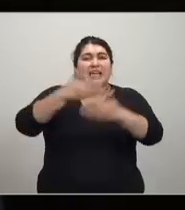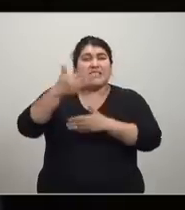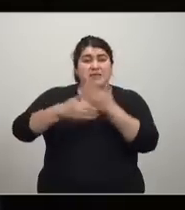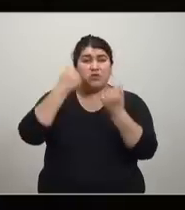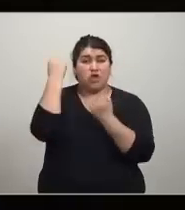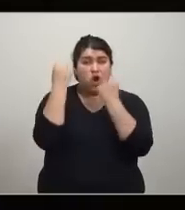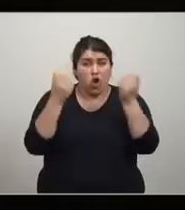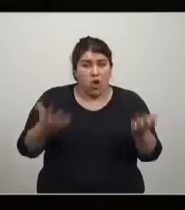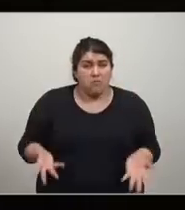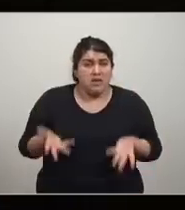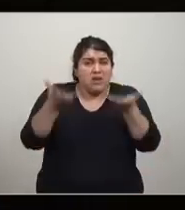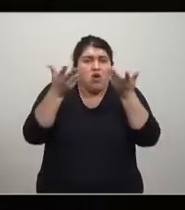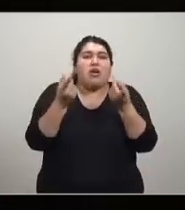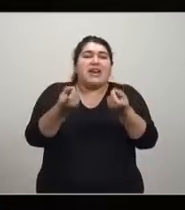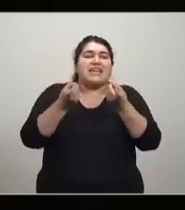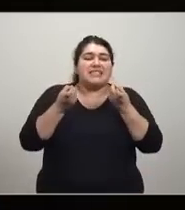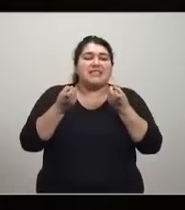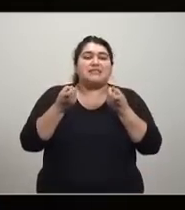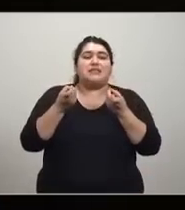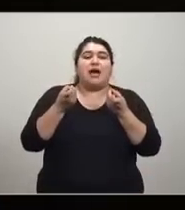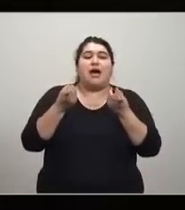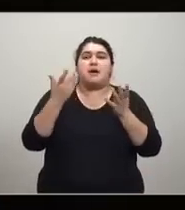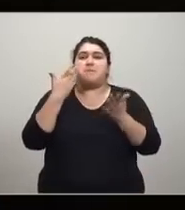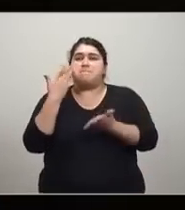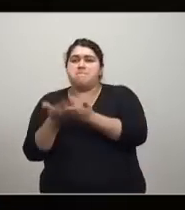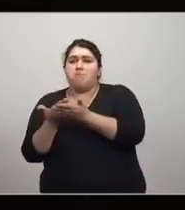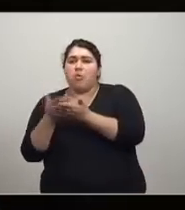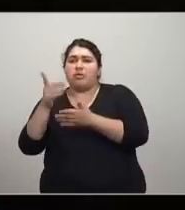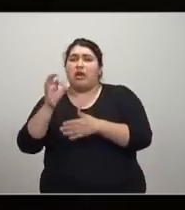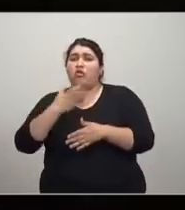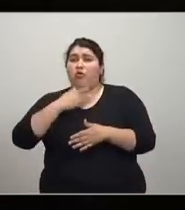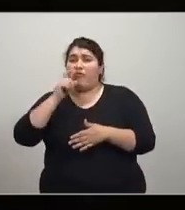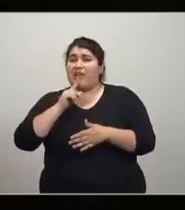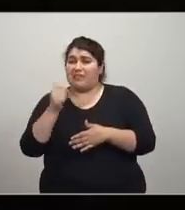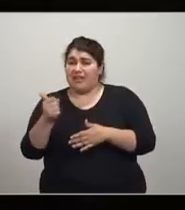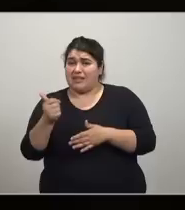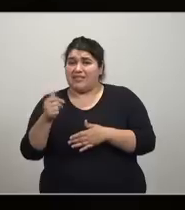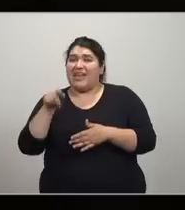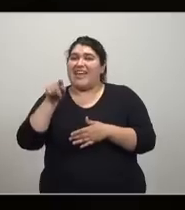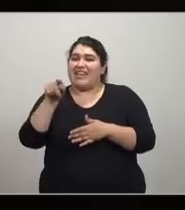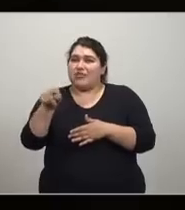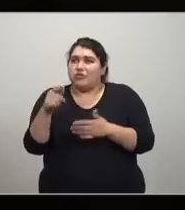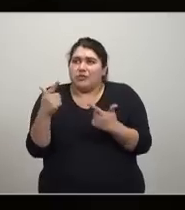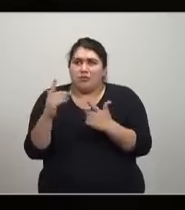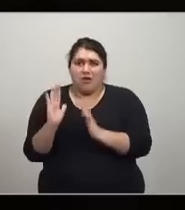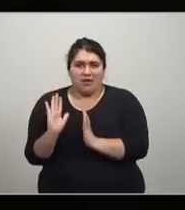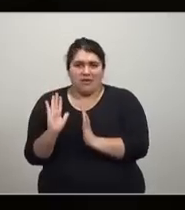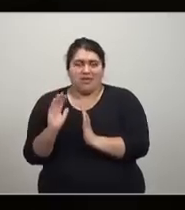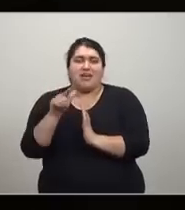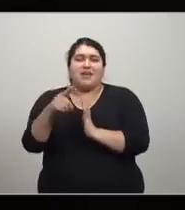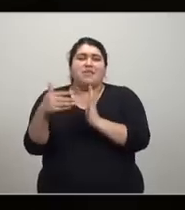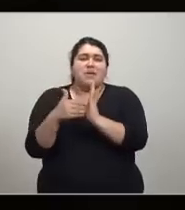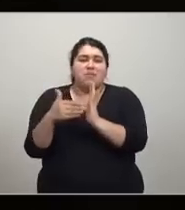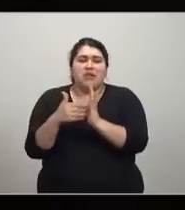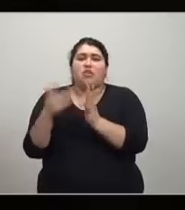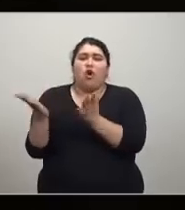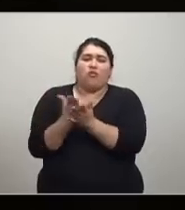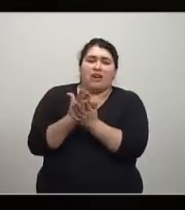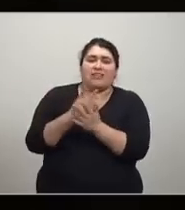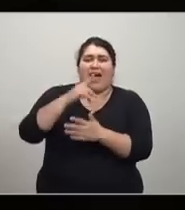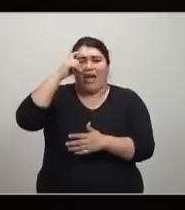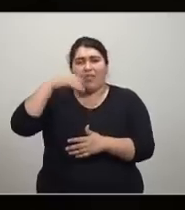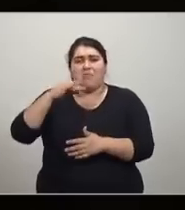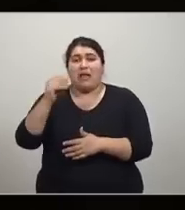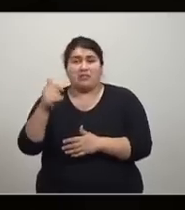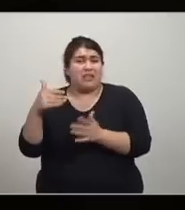económico, se necesita entonces políticas de lado de la oferta, no es cierto, esto también parte de otro supuesto inexistente, independencia de oferta y demanda, son